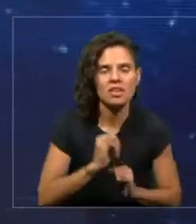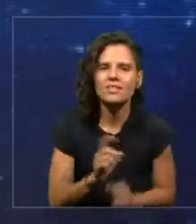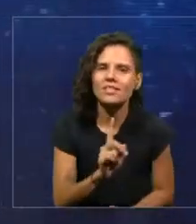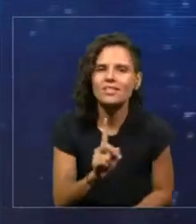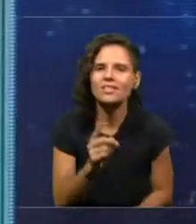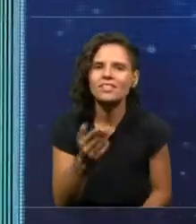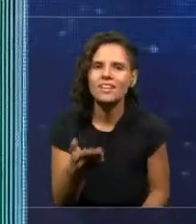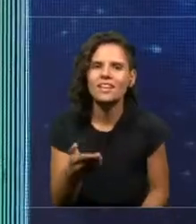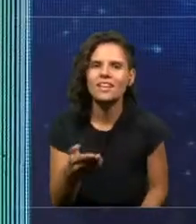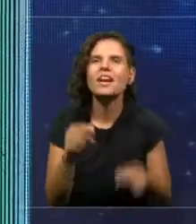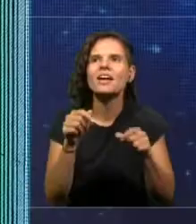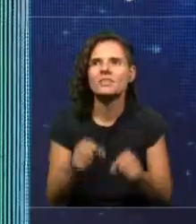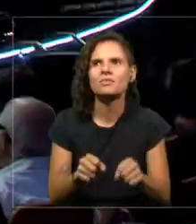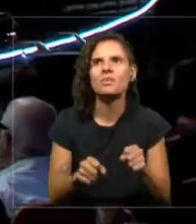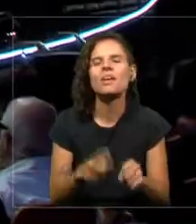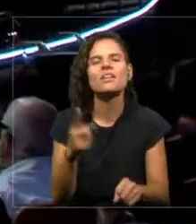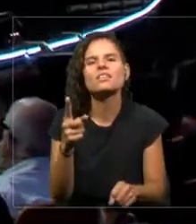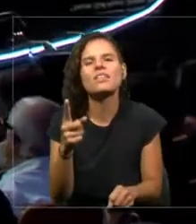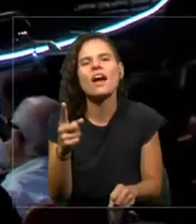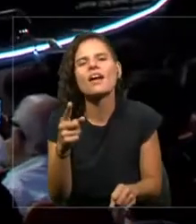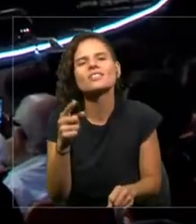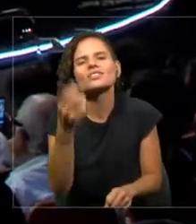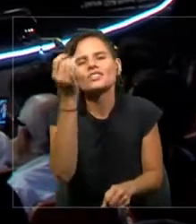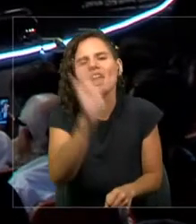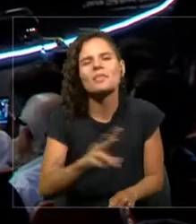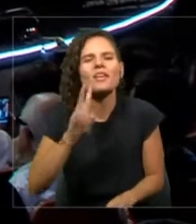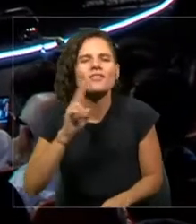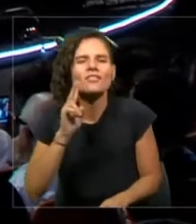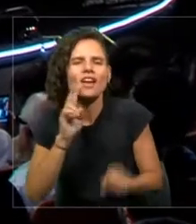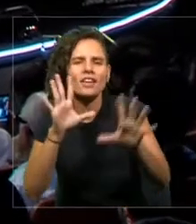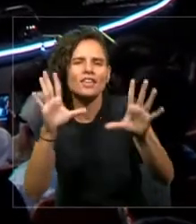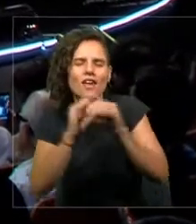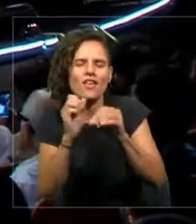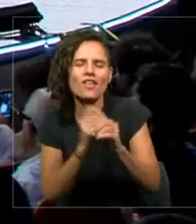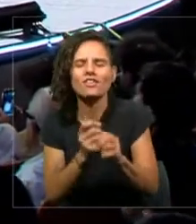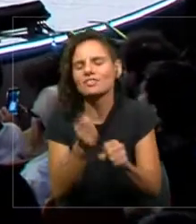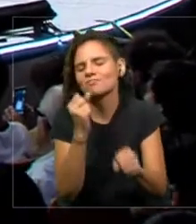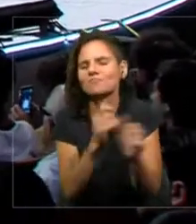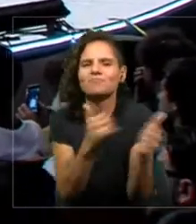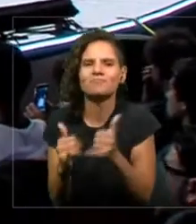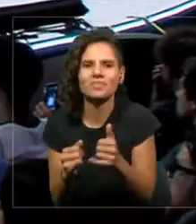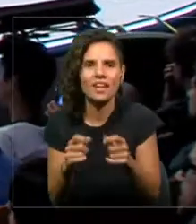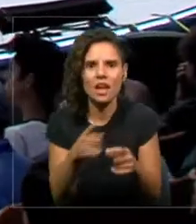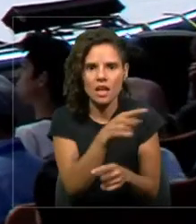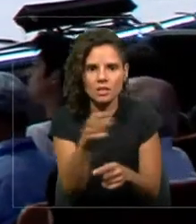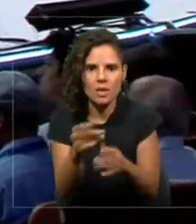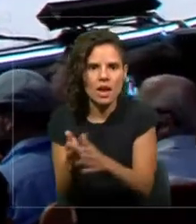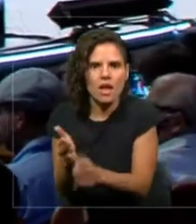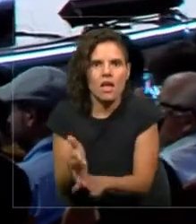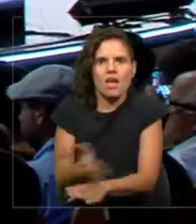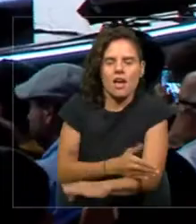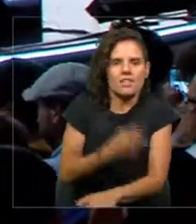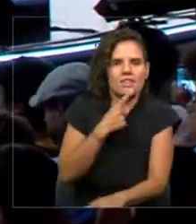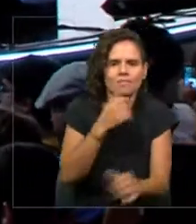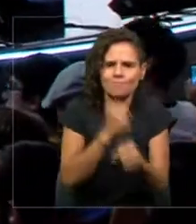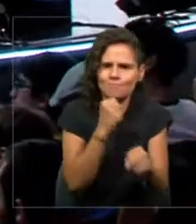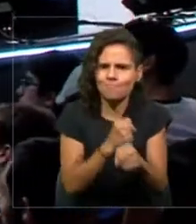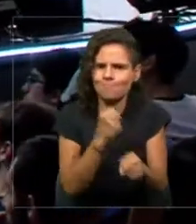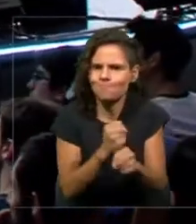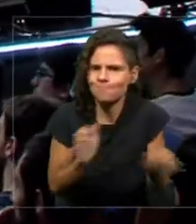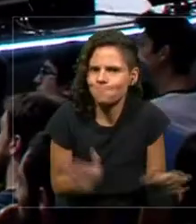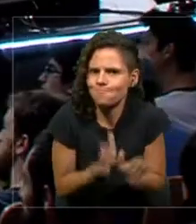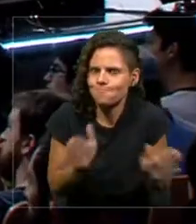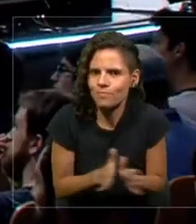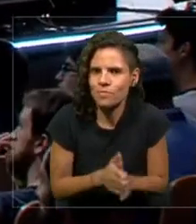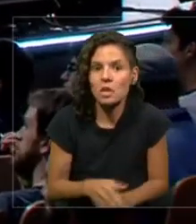viernes a las 10 de la noche. Pero el resto de la semana es producción y es conectividad. Muy bien, imagínate estar, imagínate que eres un fan de la